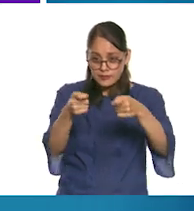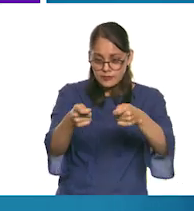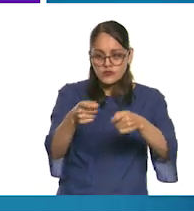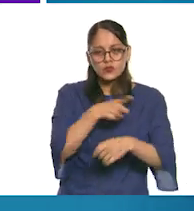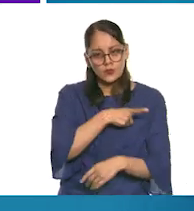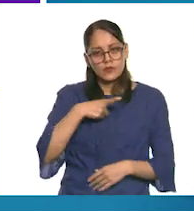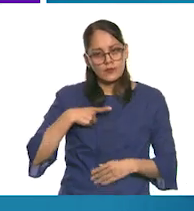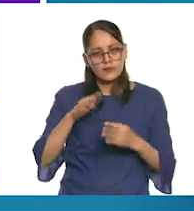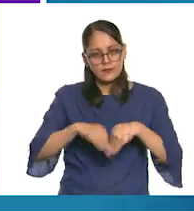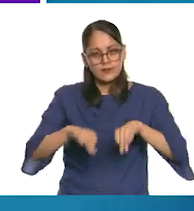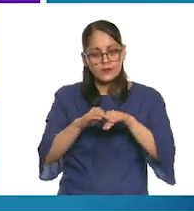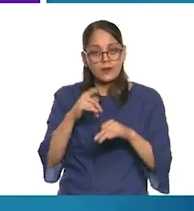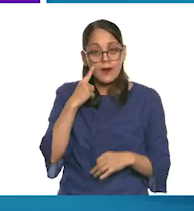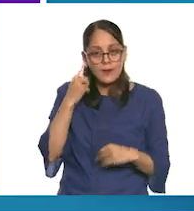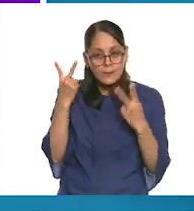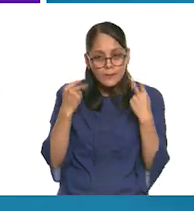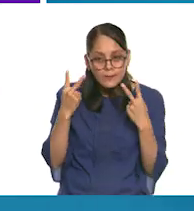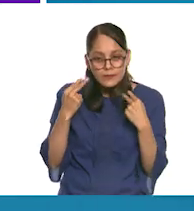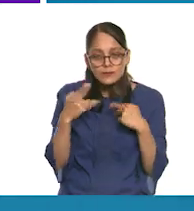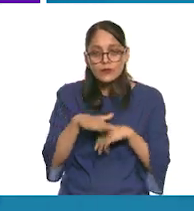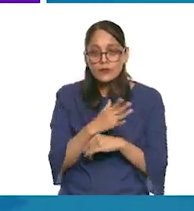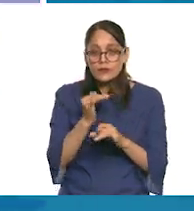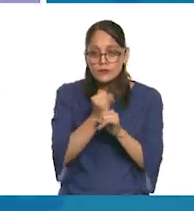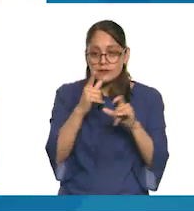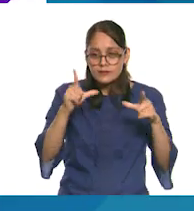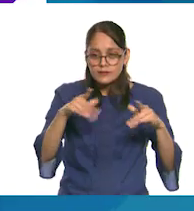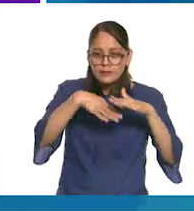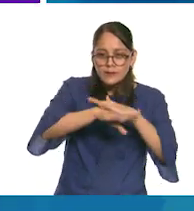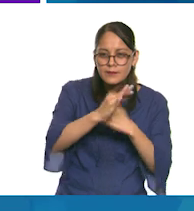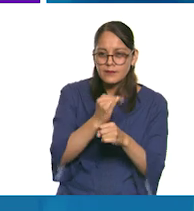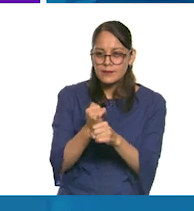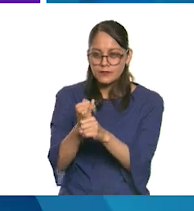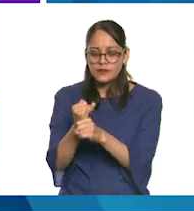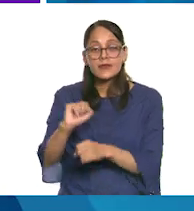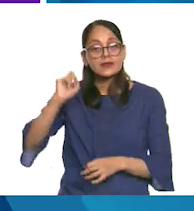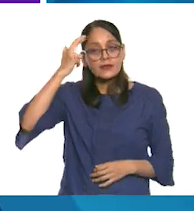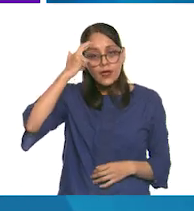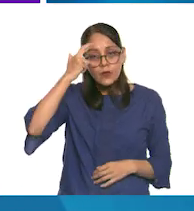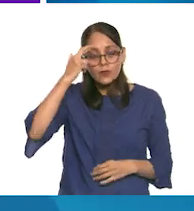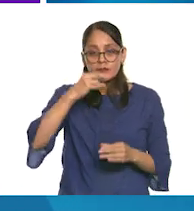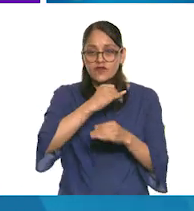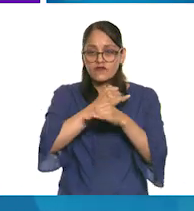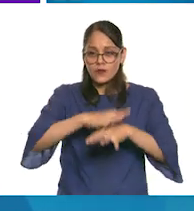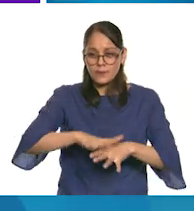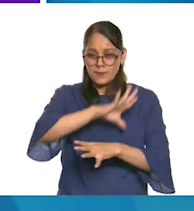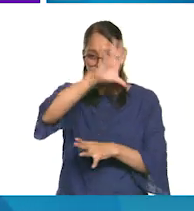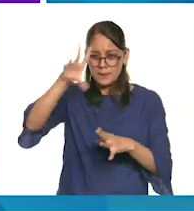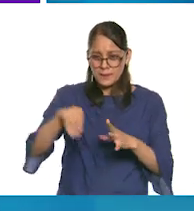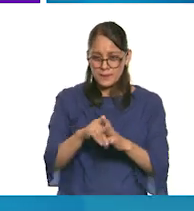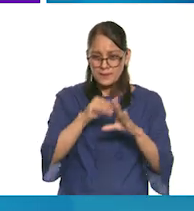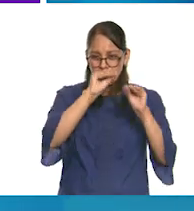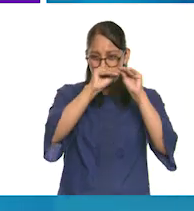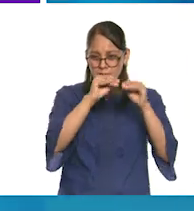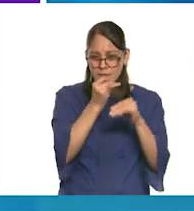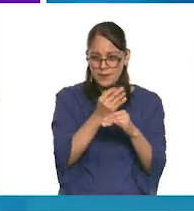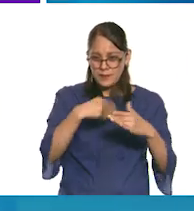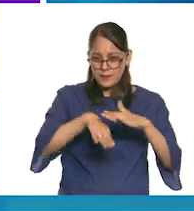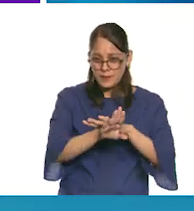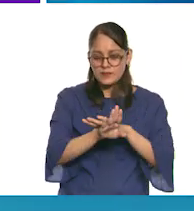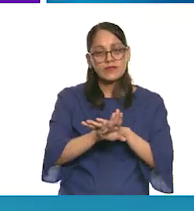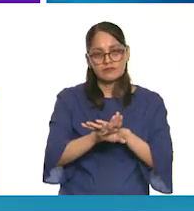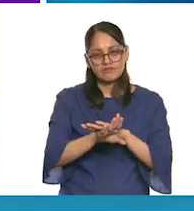debes tener mucho ojo con los sitios que consultas. Recuerda que no todos los datos que se publican en la red son